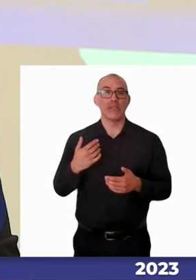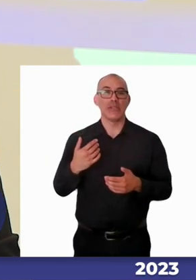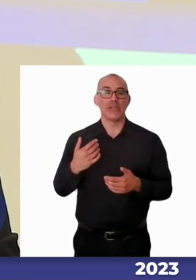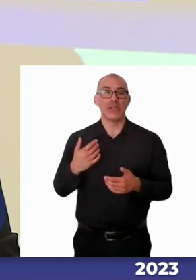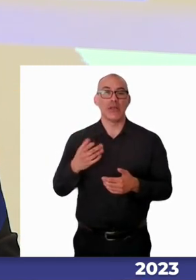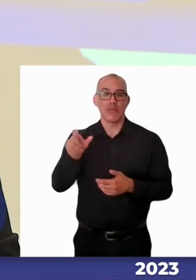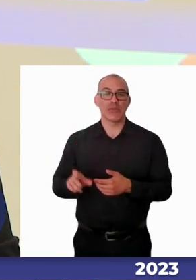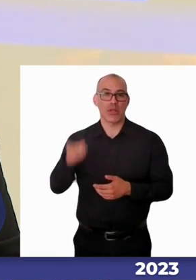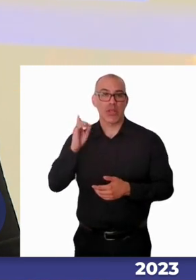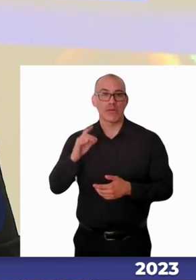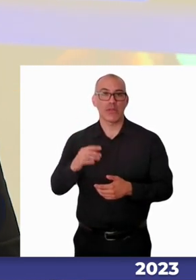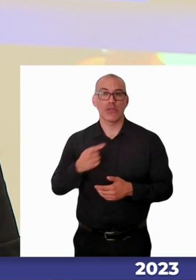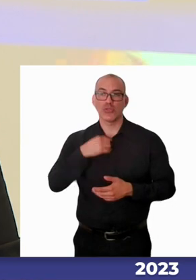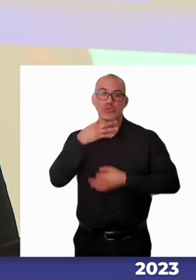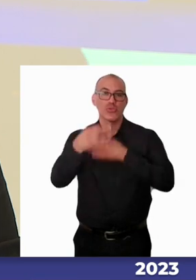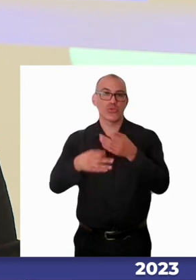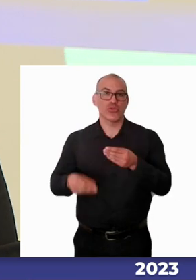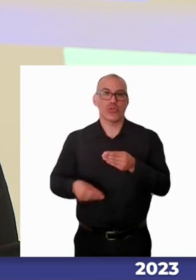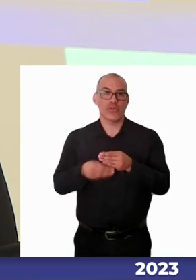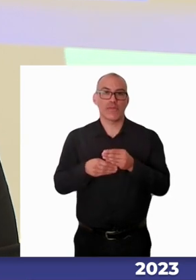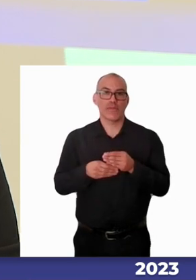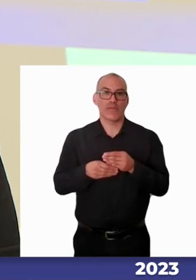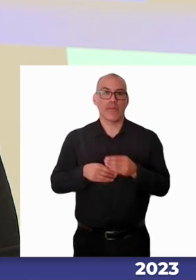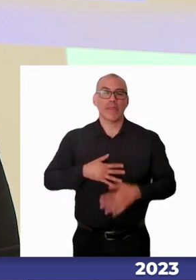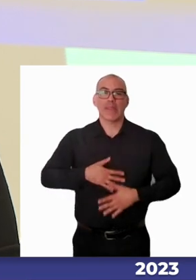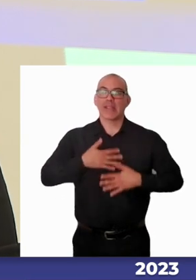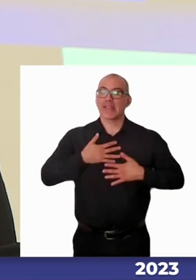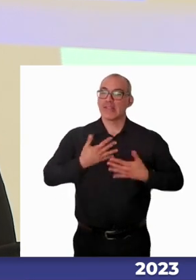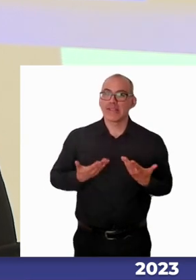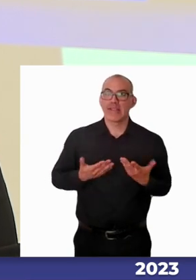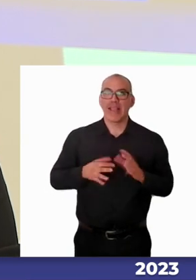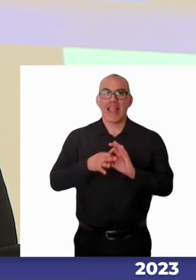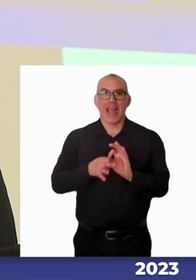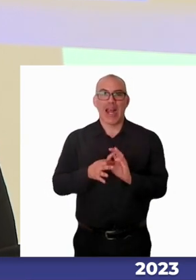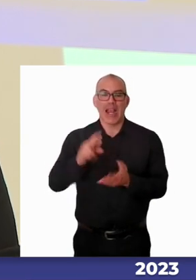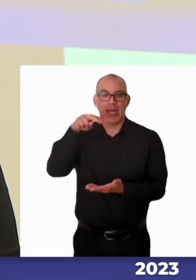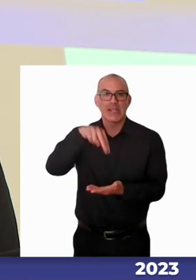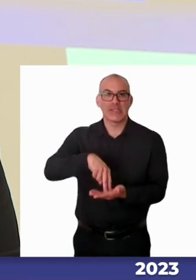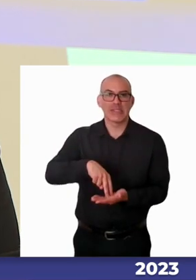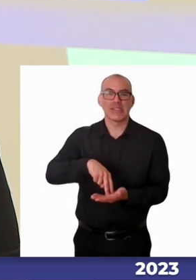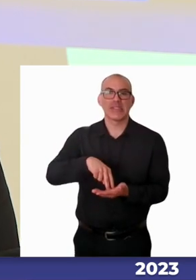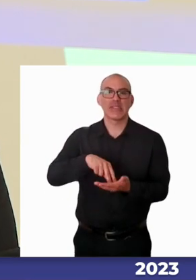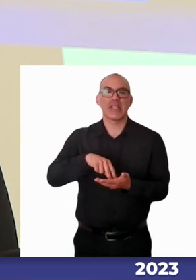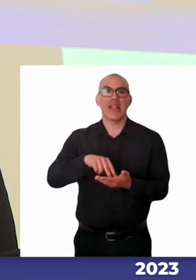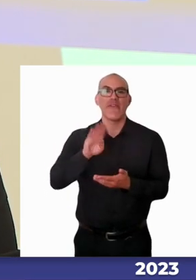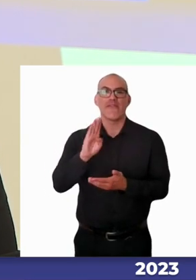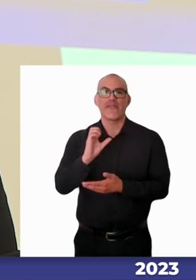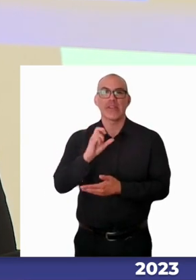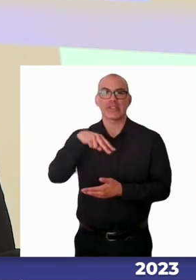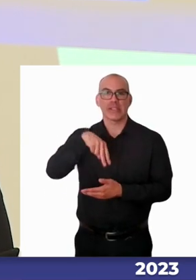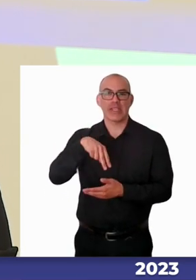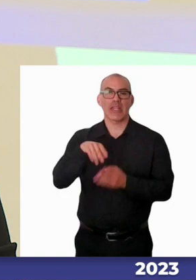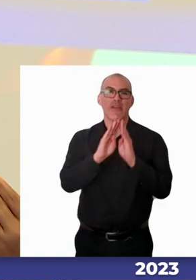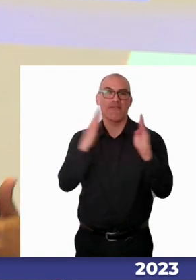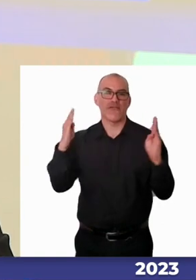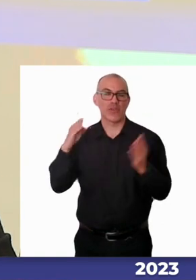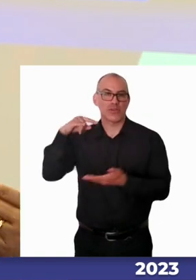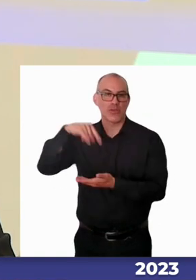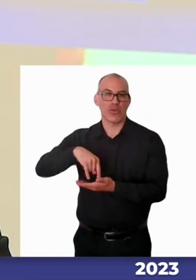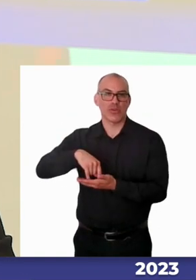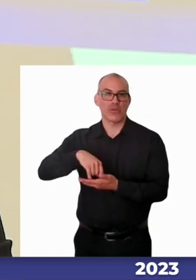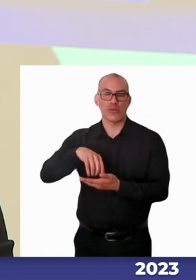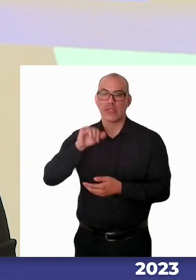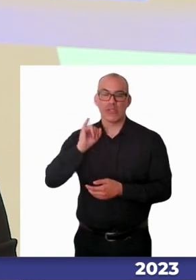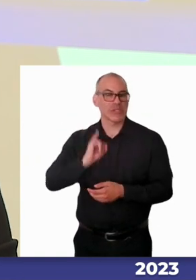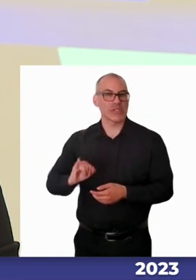quiero comentar y me siento muy grata de poder estar aquí en la biblioteca del Congreso porque la biblioteca fue siempre un gran apoyo, ha sido un